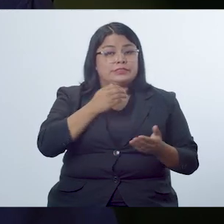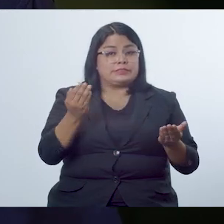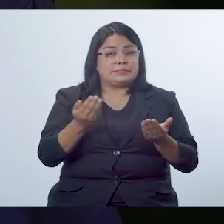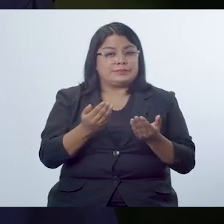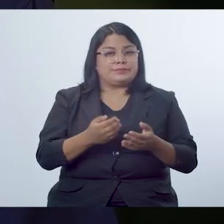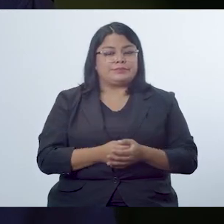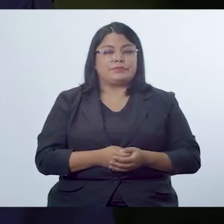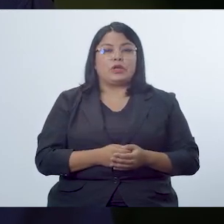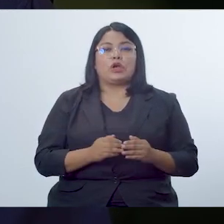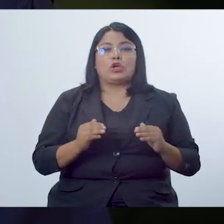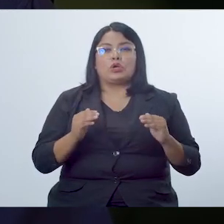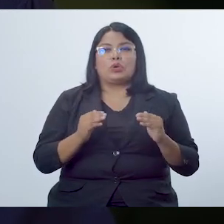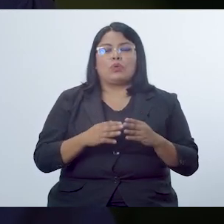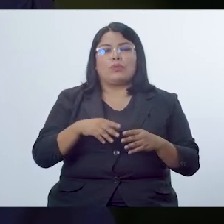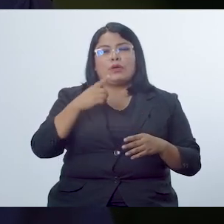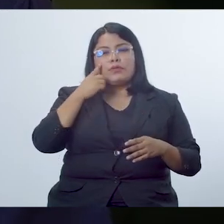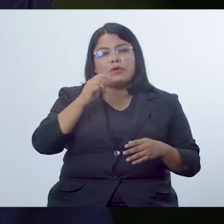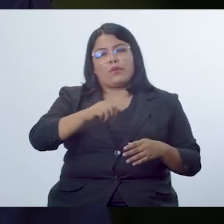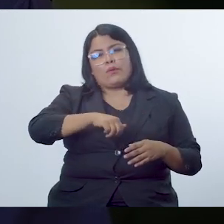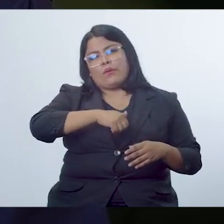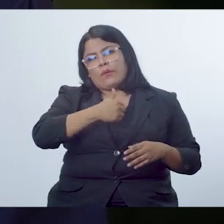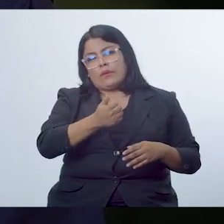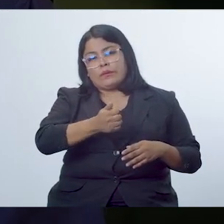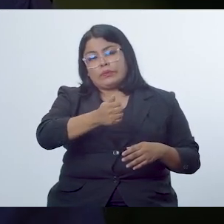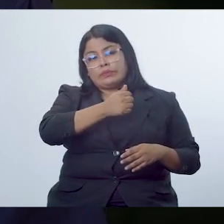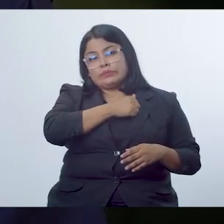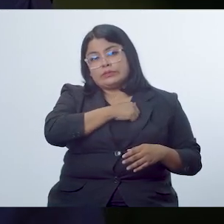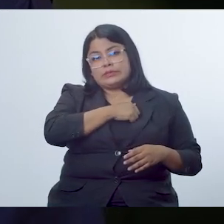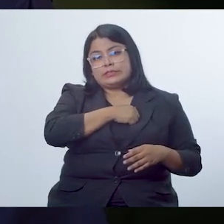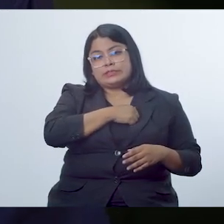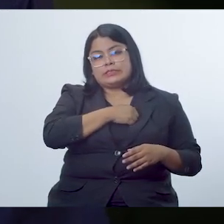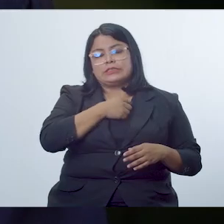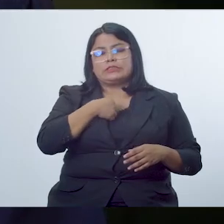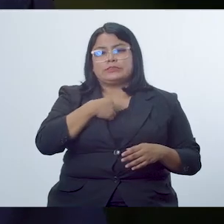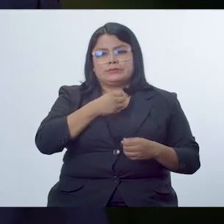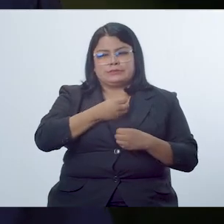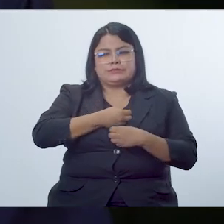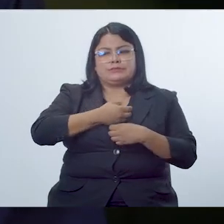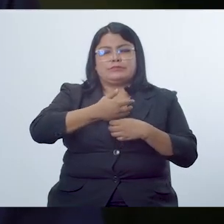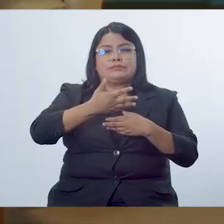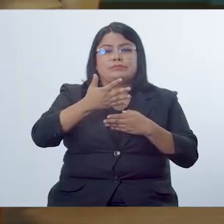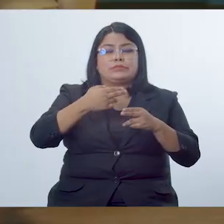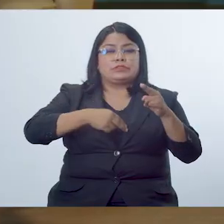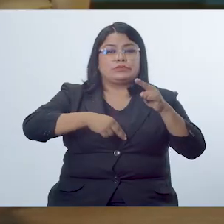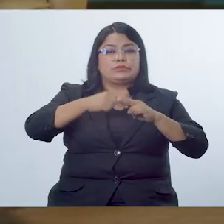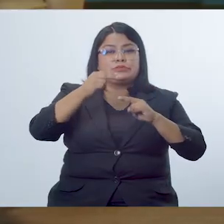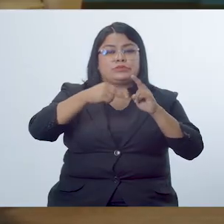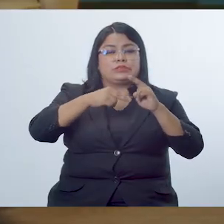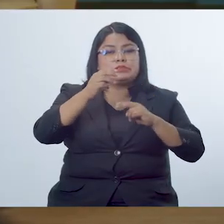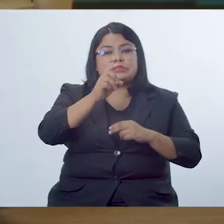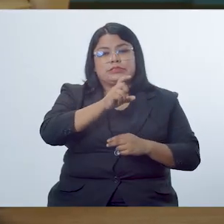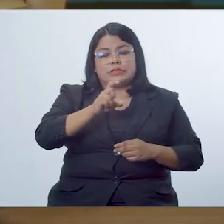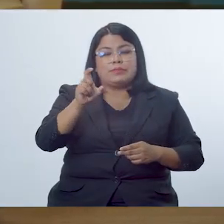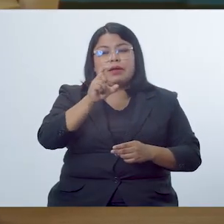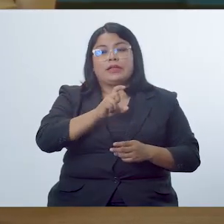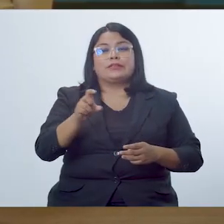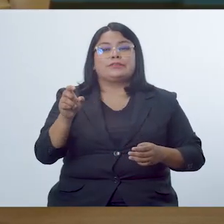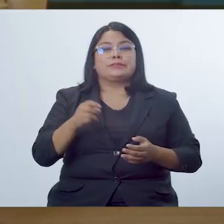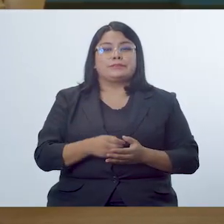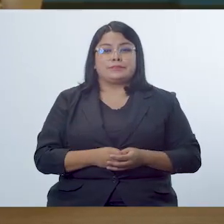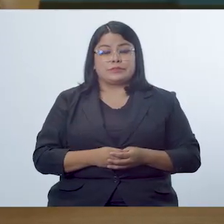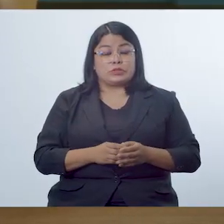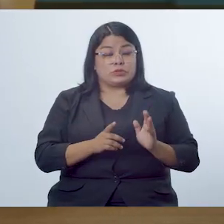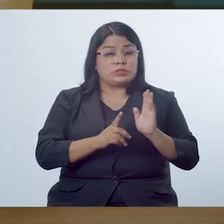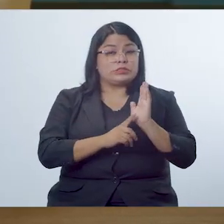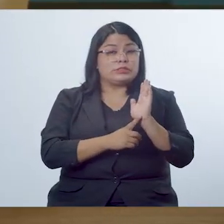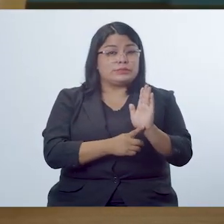partes. además de eso van a encontrar otros productos mínimos voy a decirlo que se construyen cada semana. ¿Cuáles